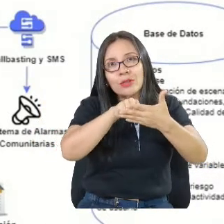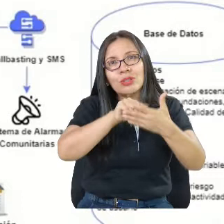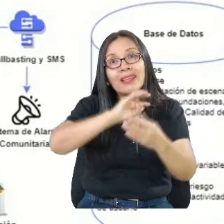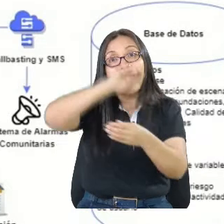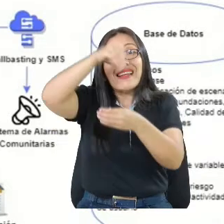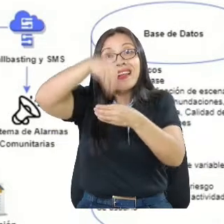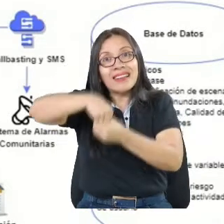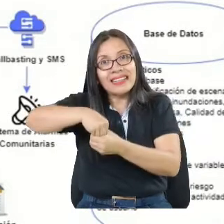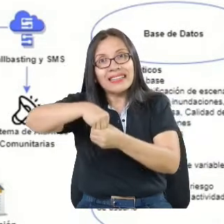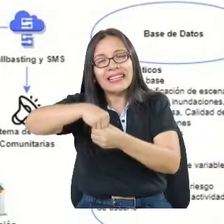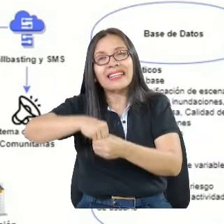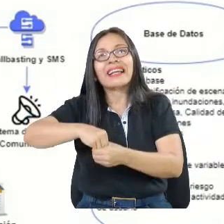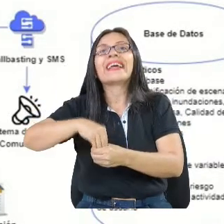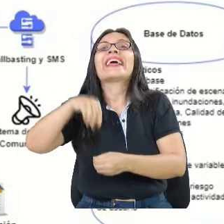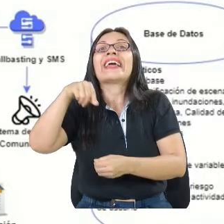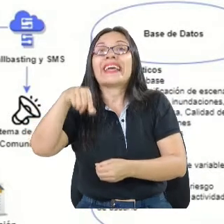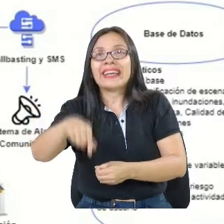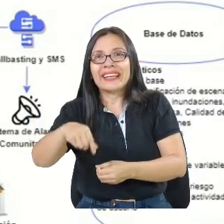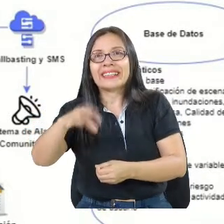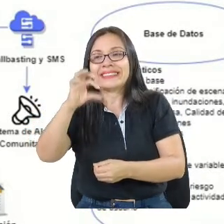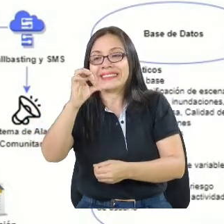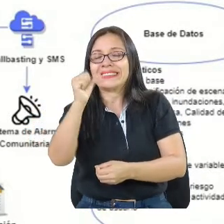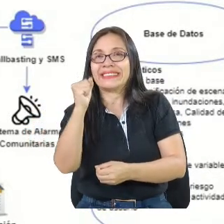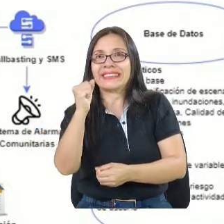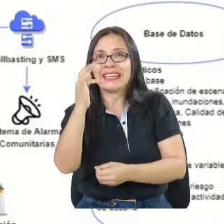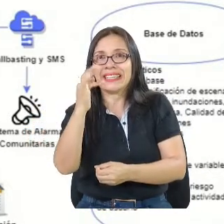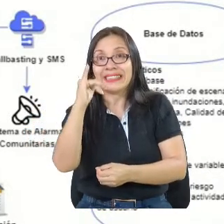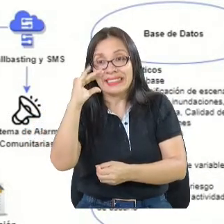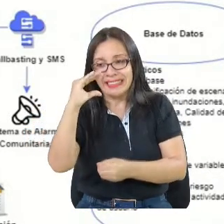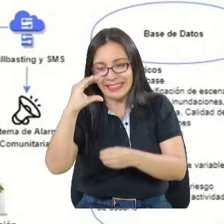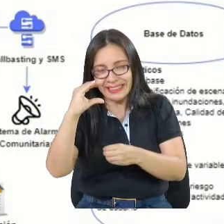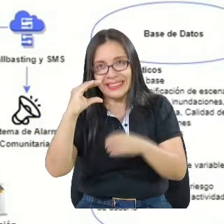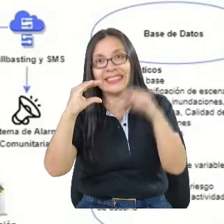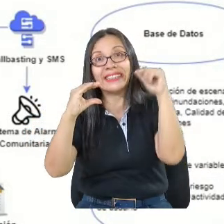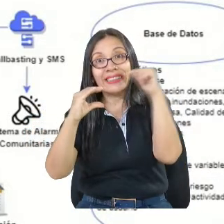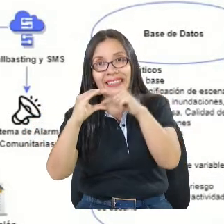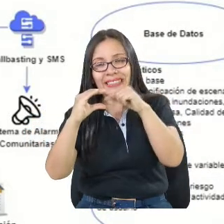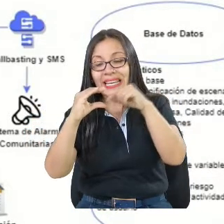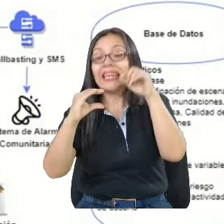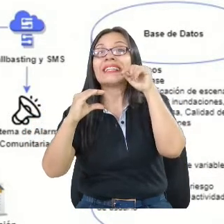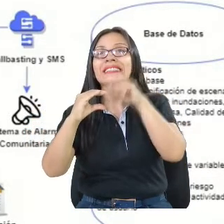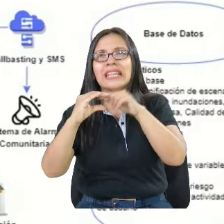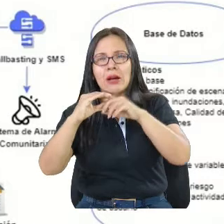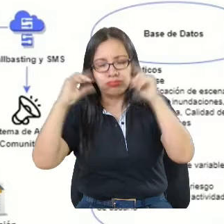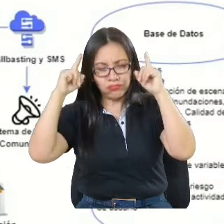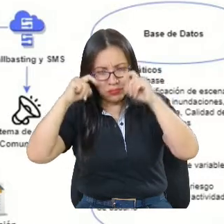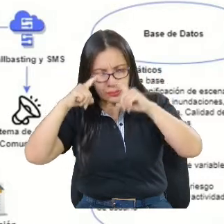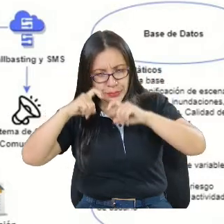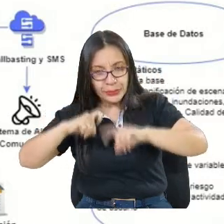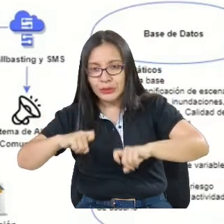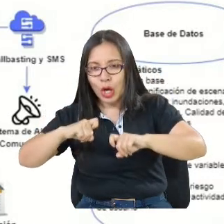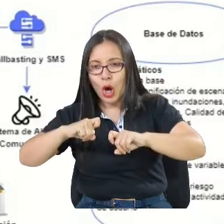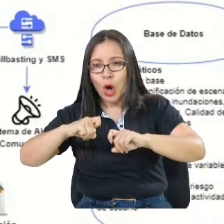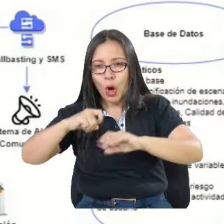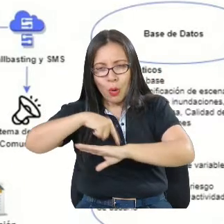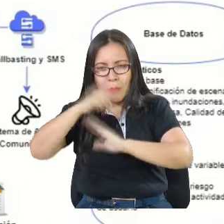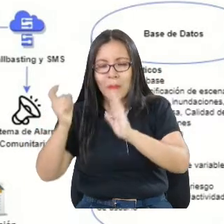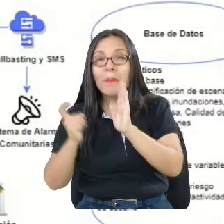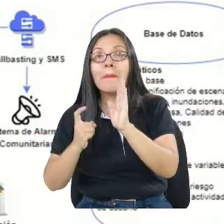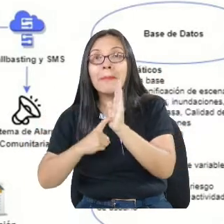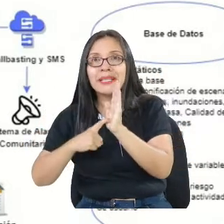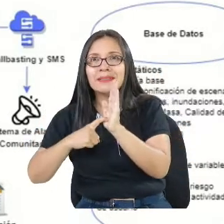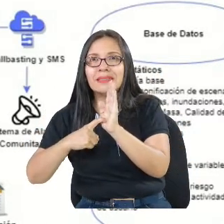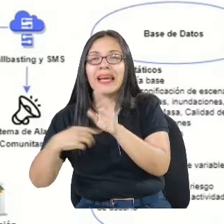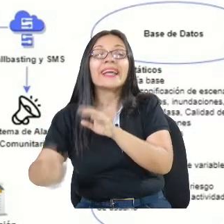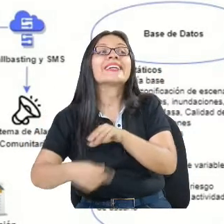posteriormente hacer el despliegue y poder tener esa visualización. También generamos boletines de las